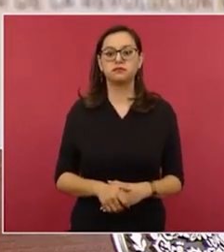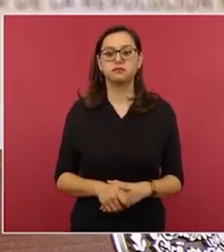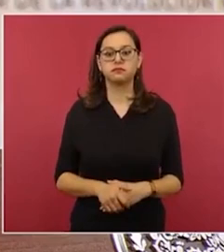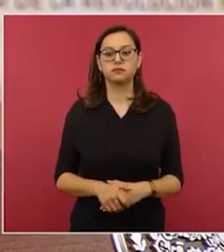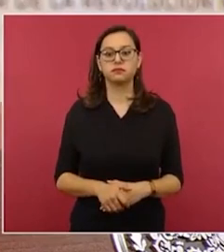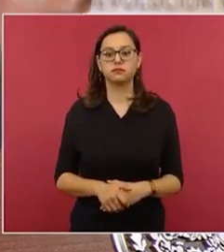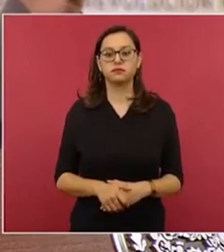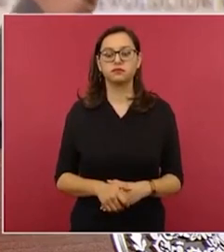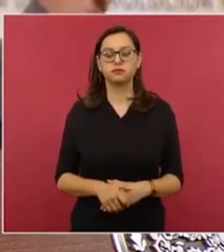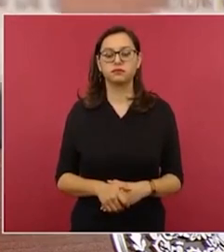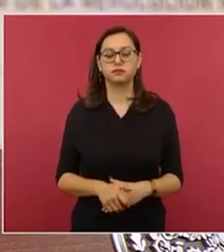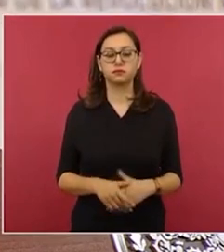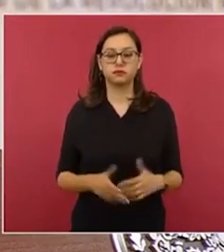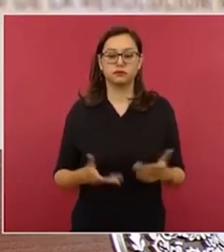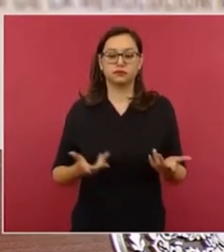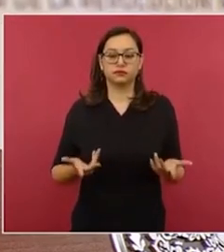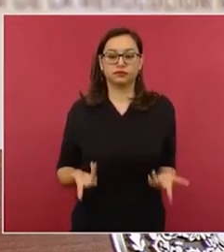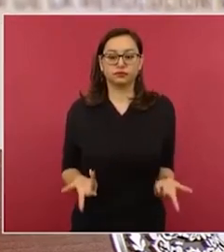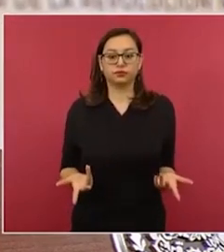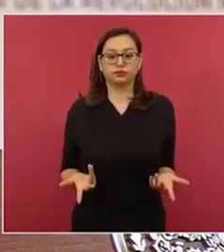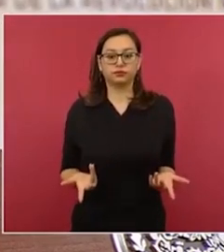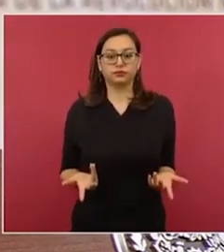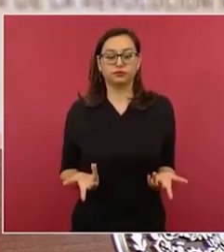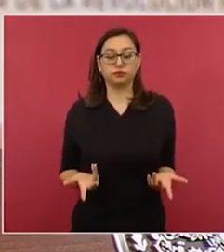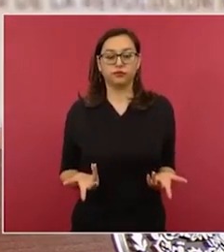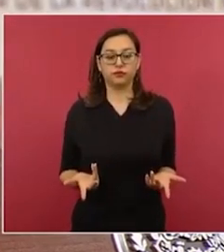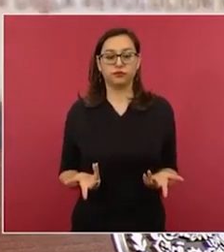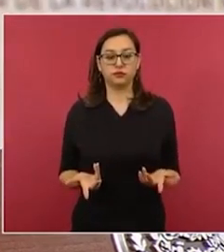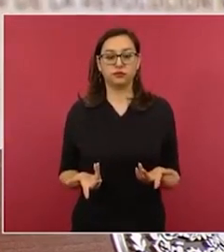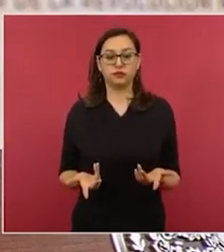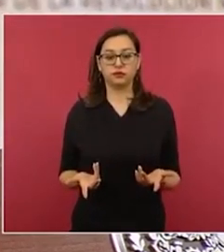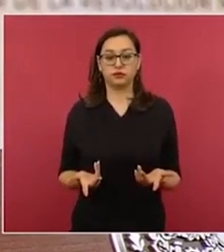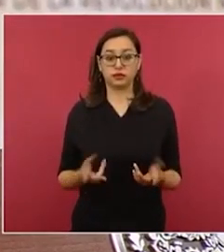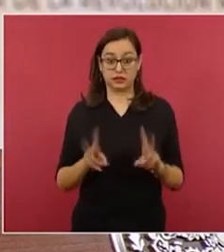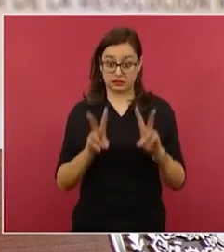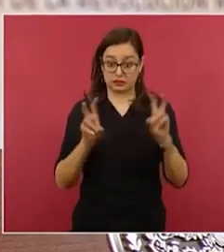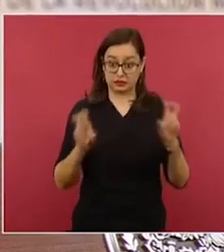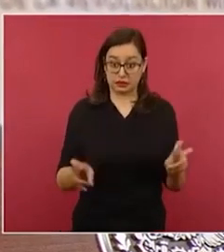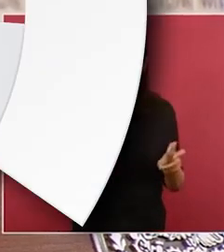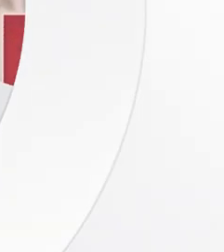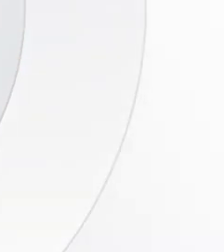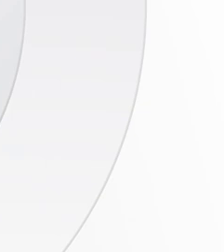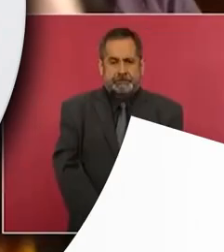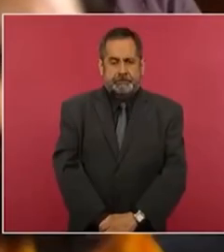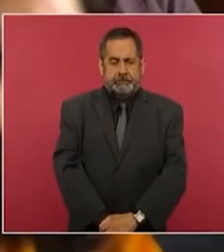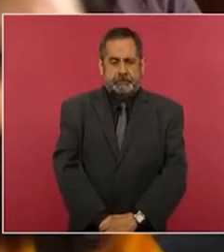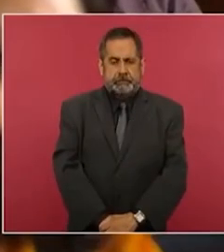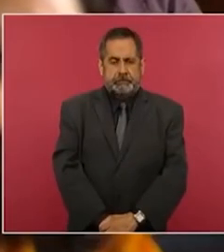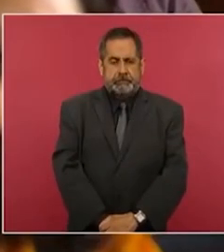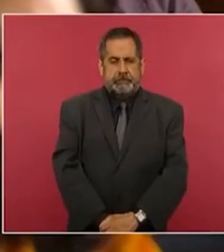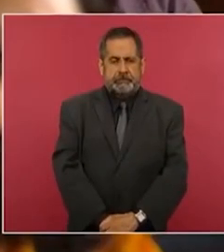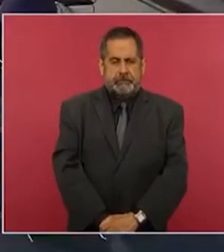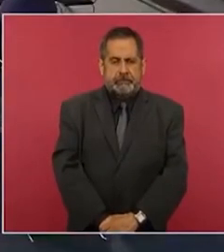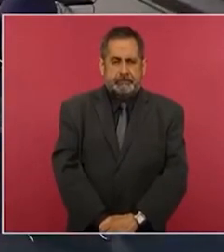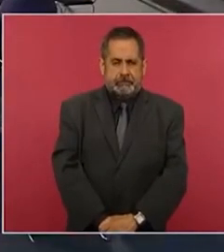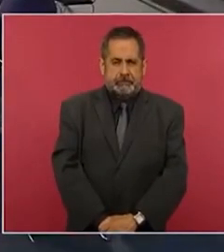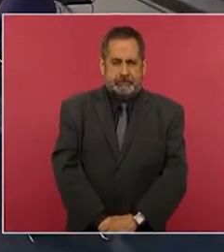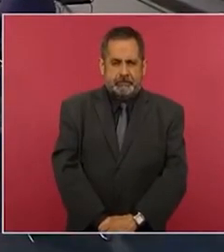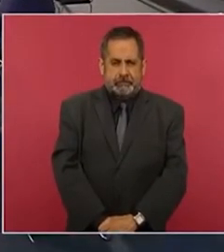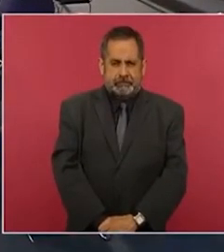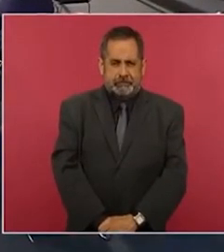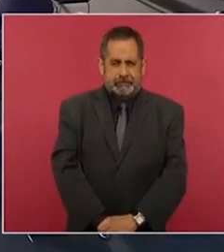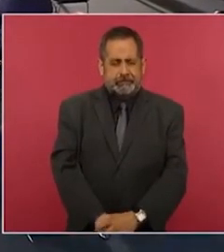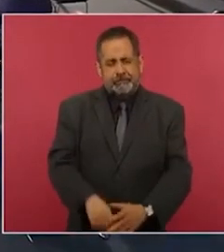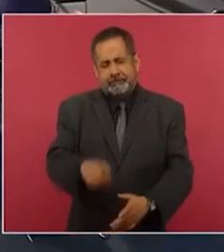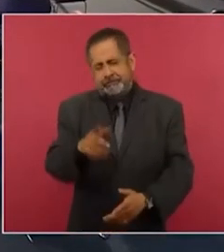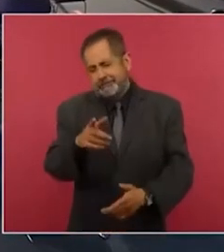y más los que están vinculados con lo público son con todo